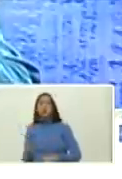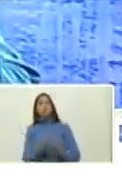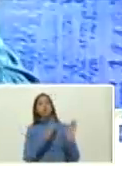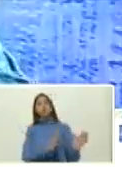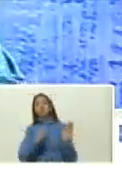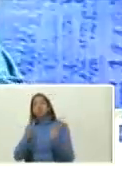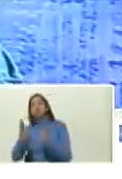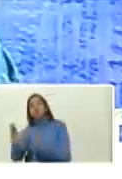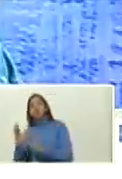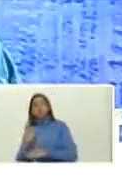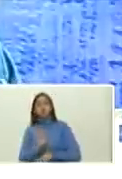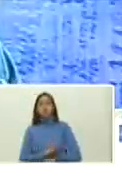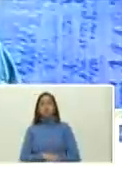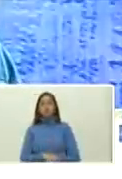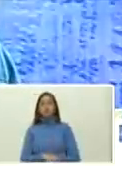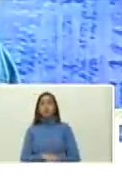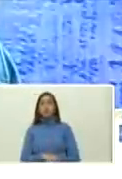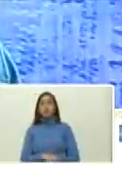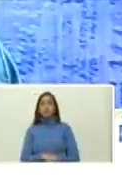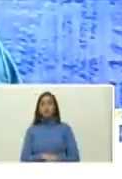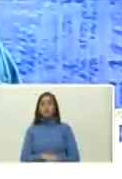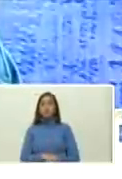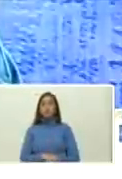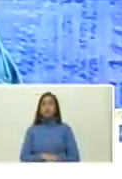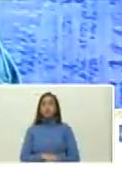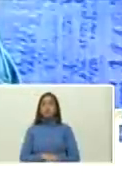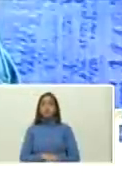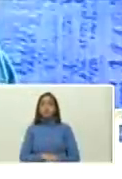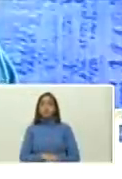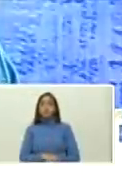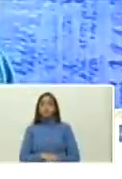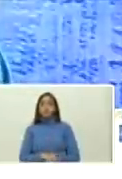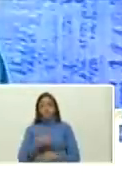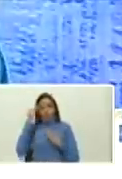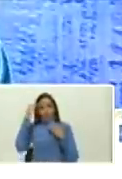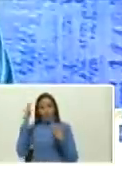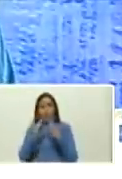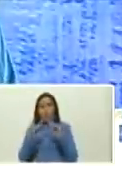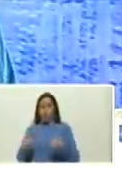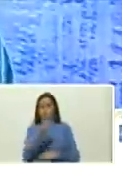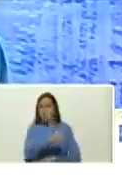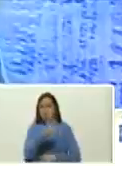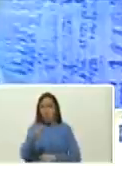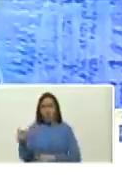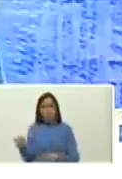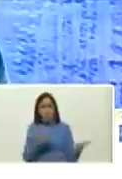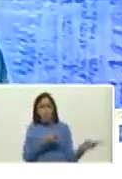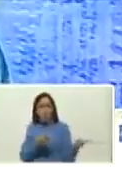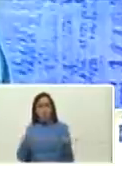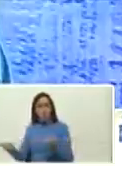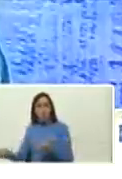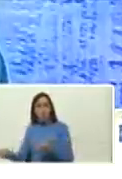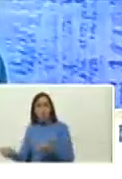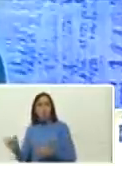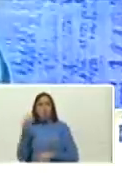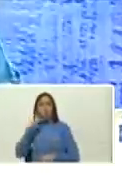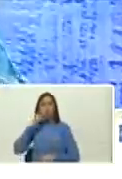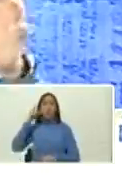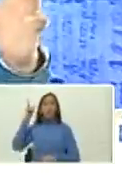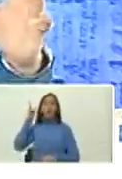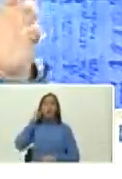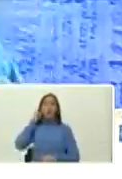y después del 23 de noviembre. Mis saludos a todos los invitados e invitadas,